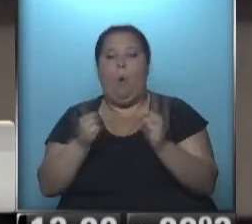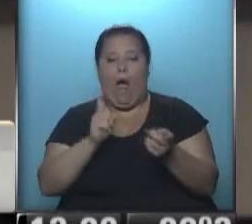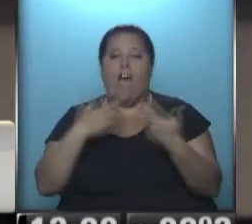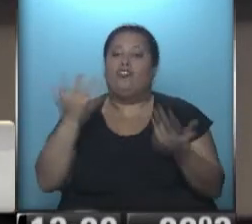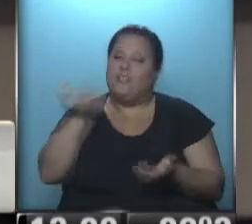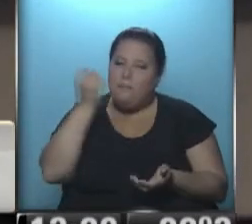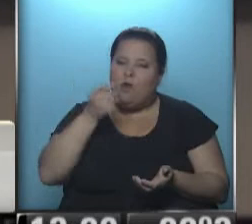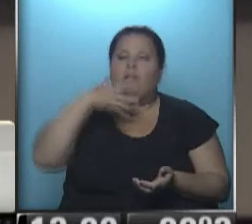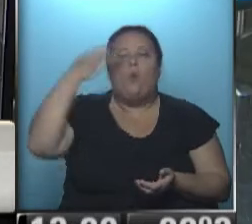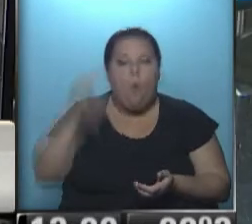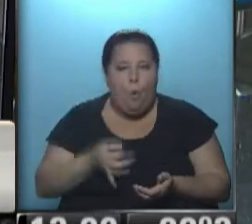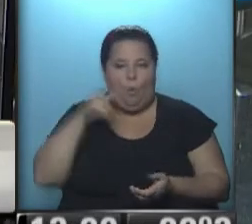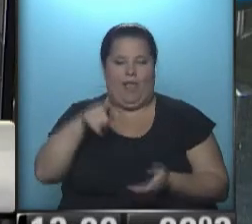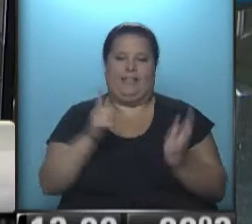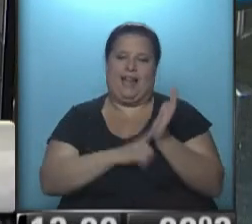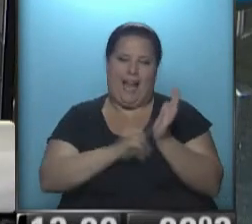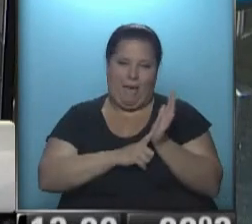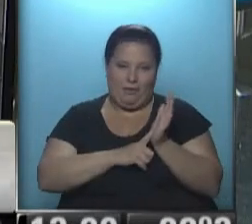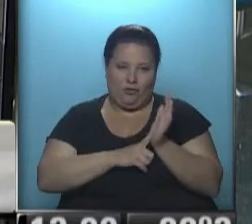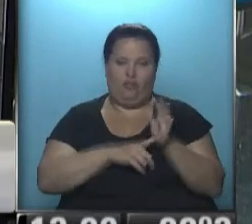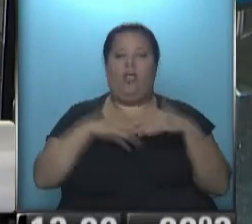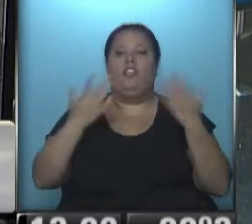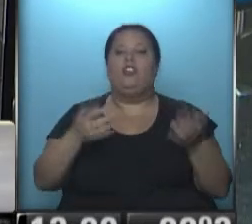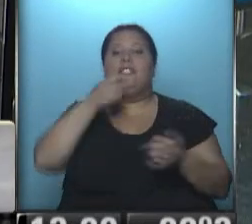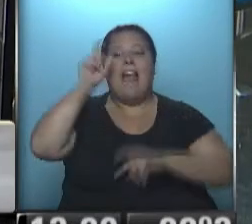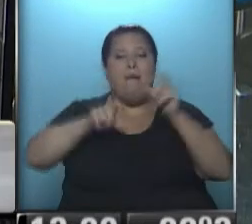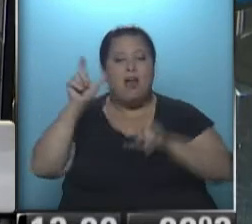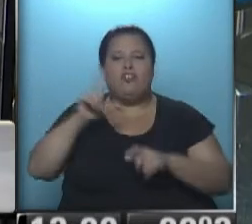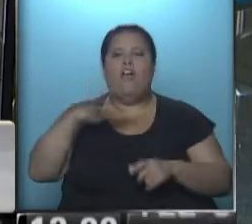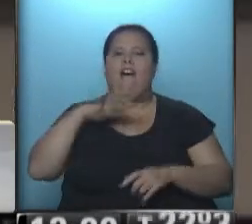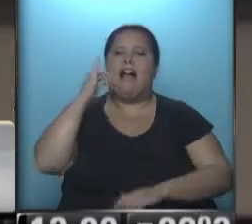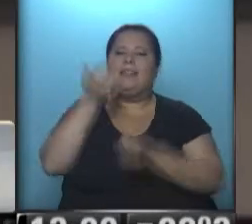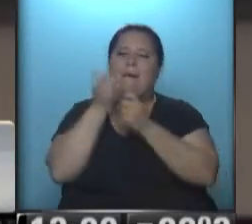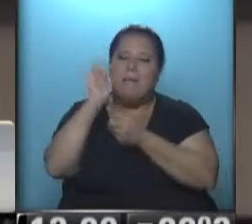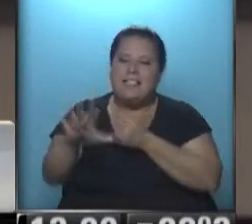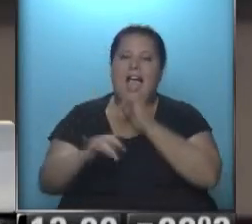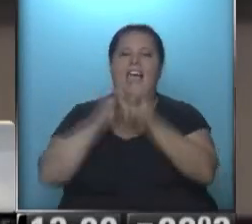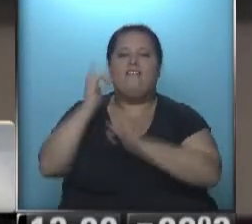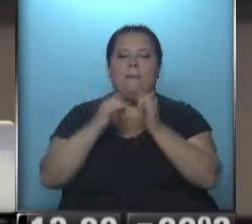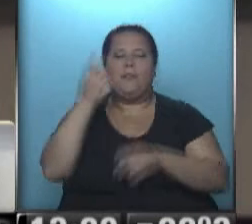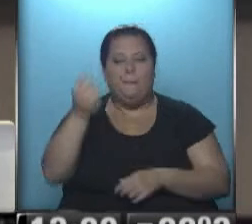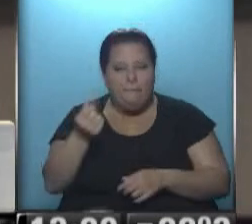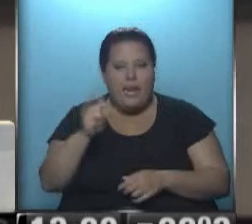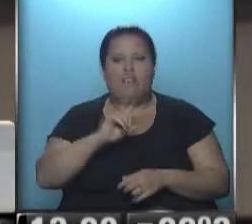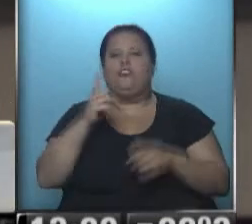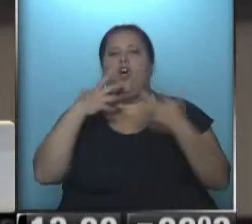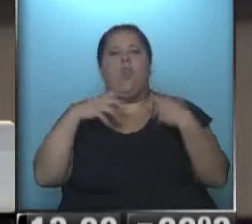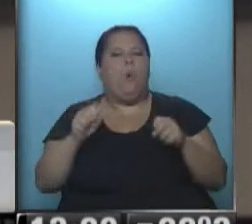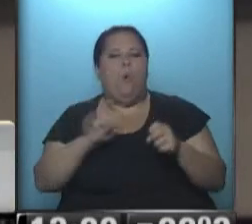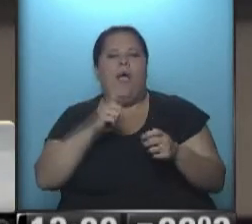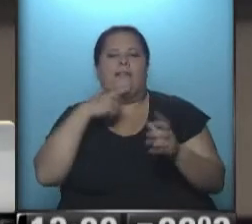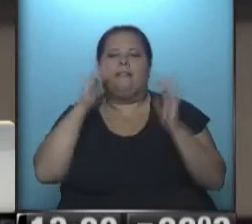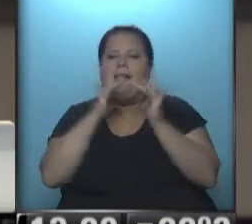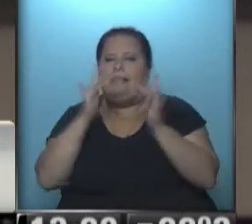es muy importante que se cumpla con esta reglamentación. Así que si los usuarios no están recibiendo los mensajes con la información de precios o no encuentran disponible